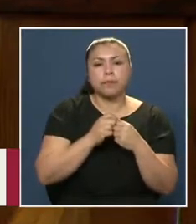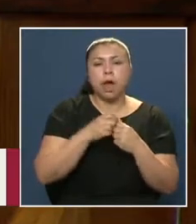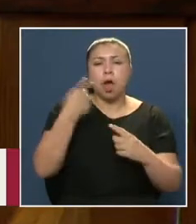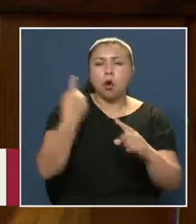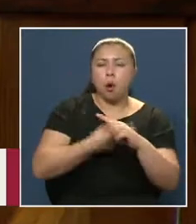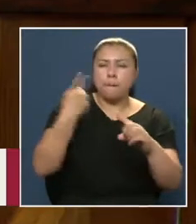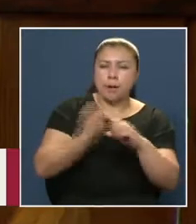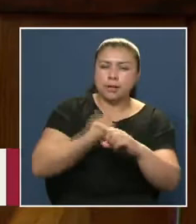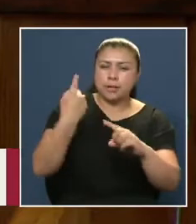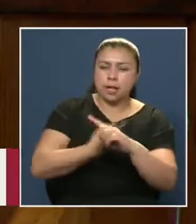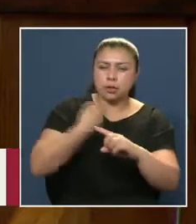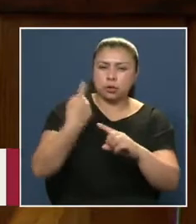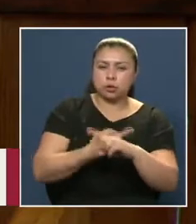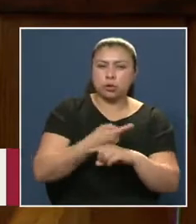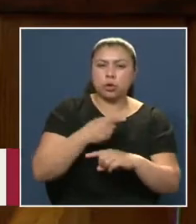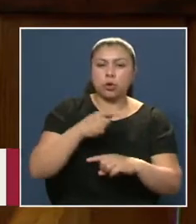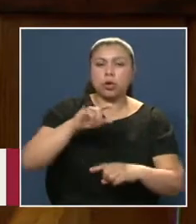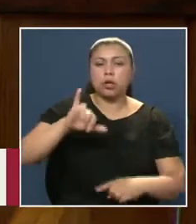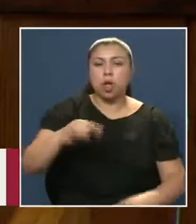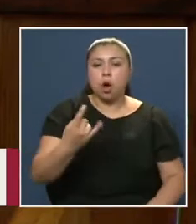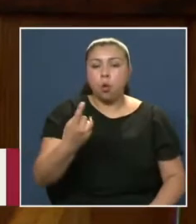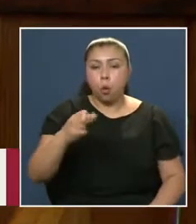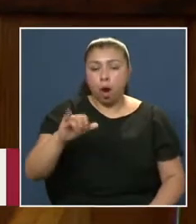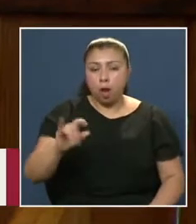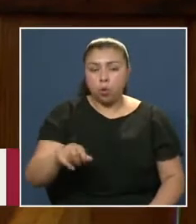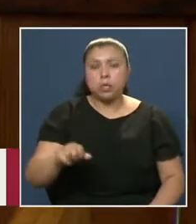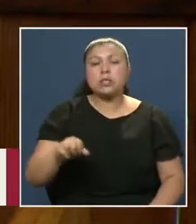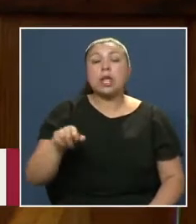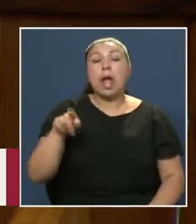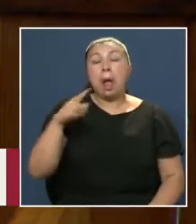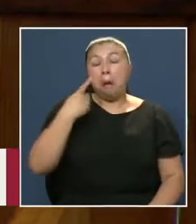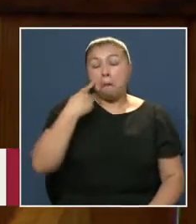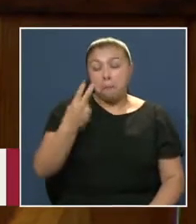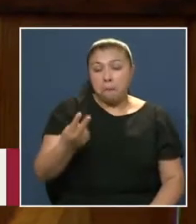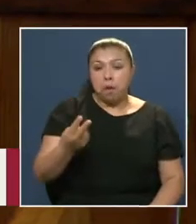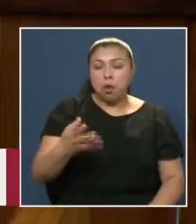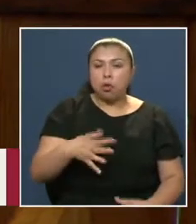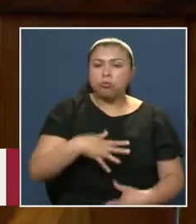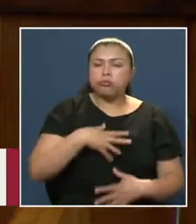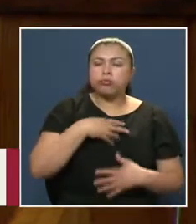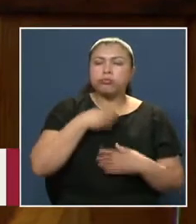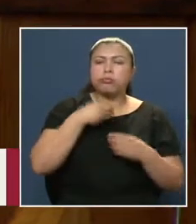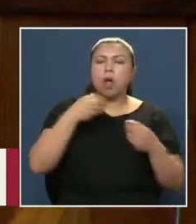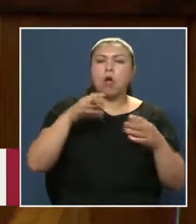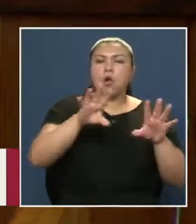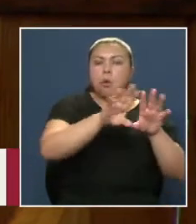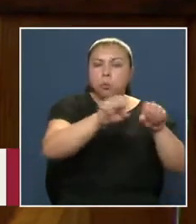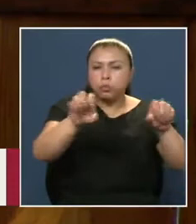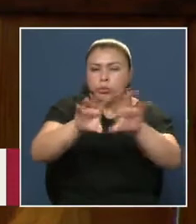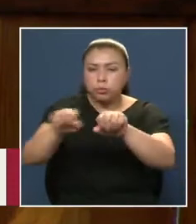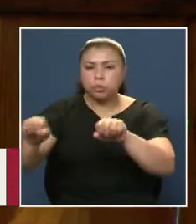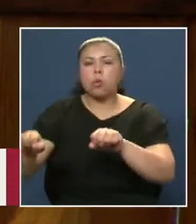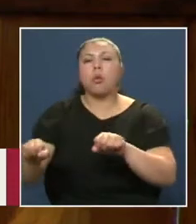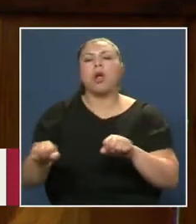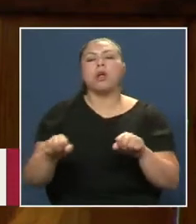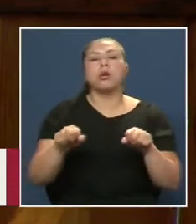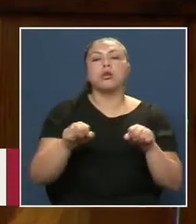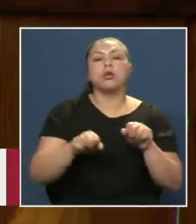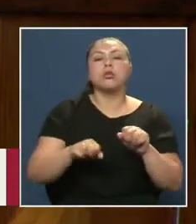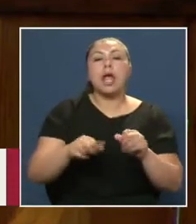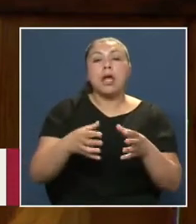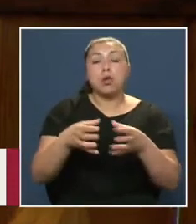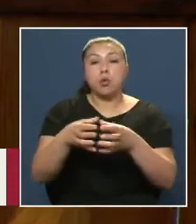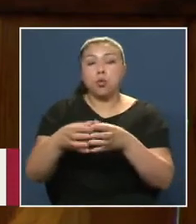conversaciones Don Juan Luis Mostraba El espíritu Del político Buscador De acuerdos Y de grandes Mayorías